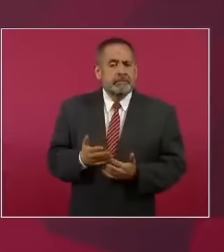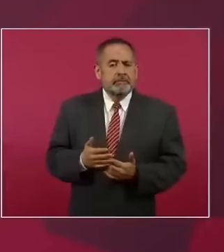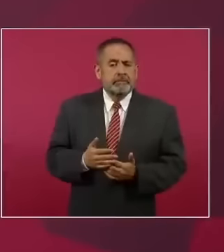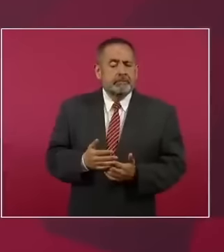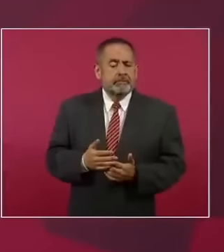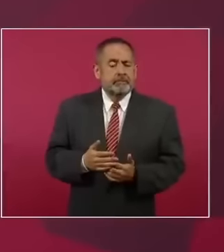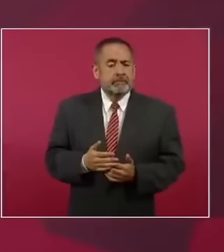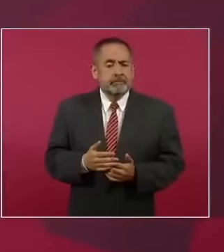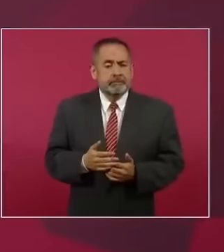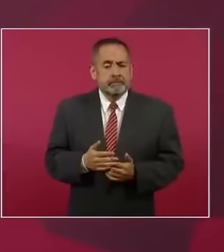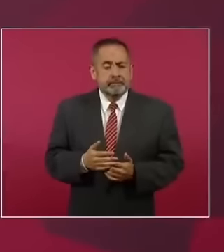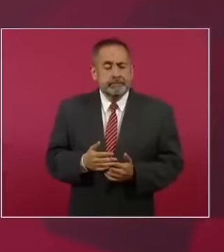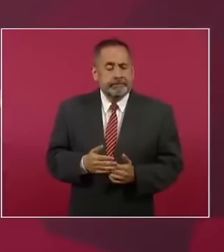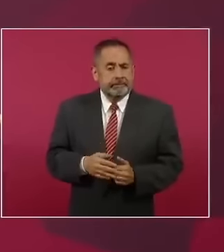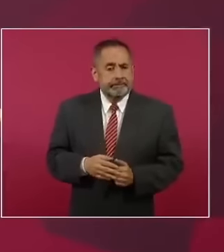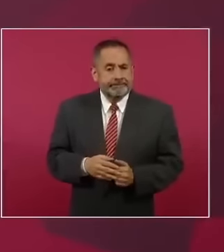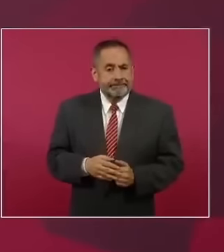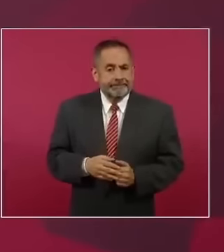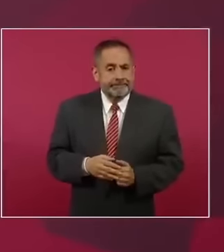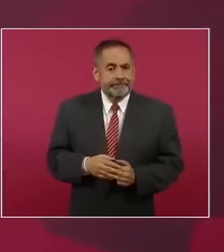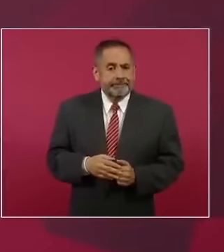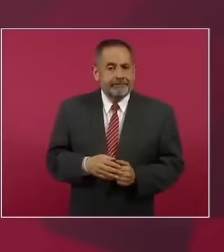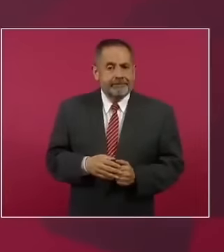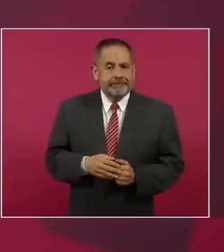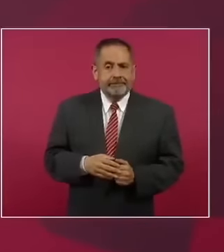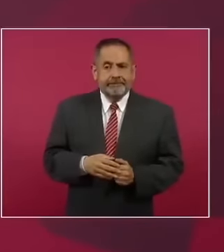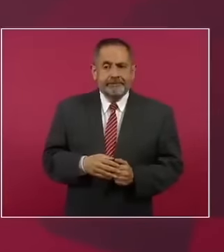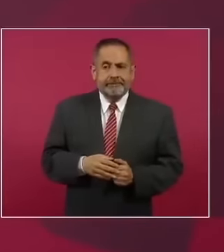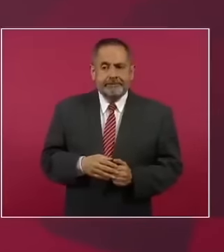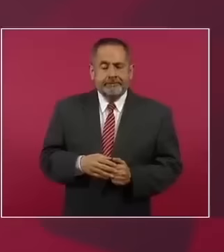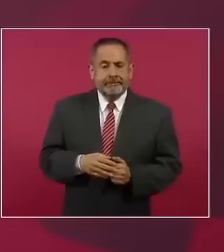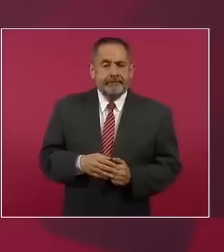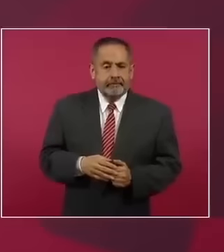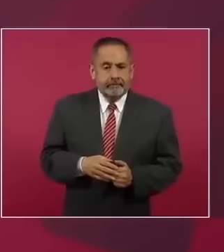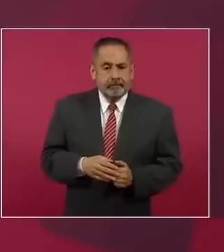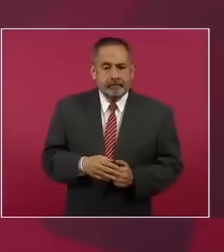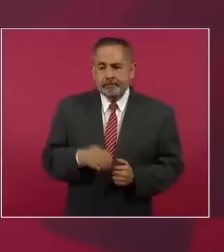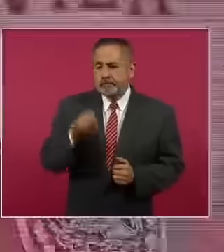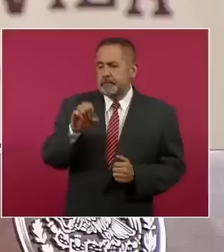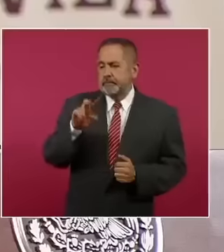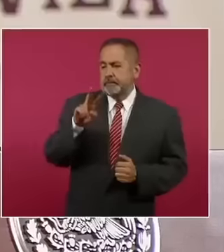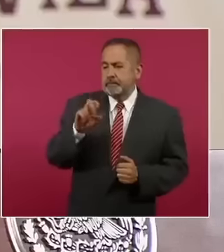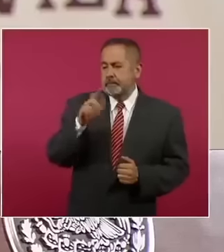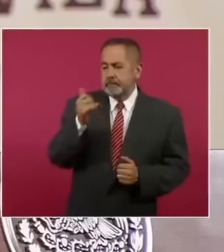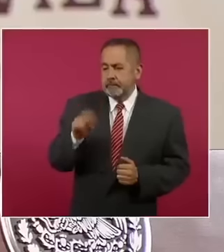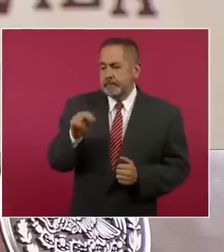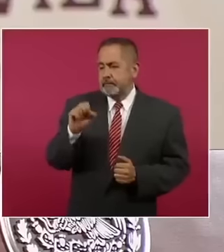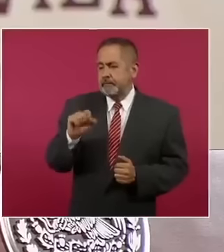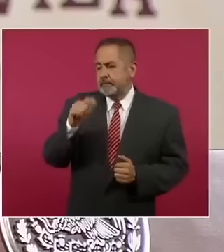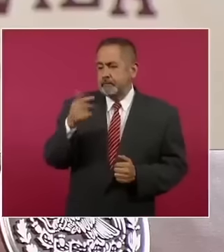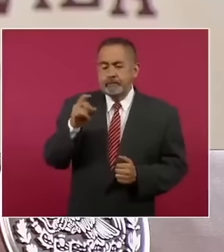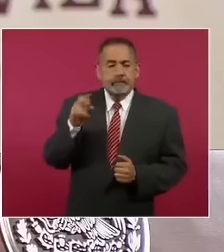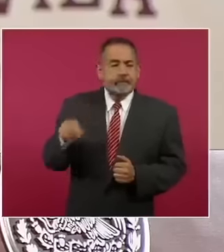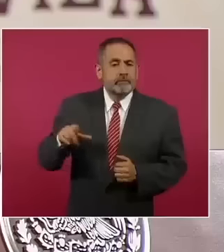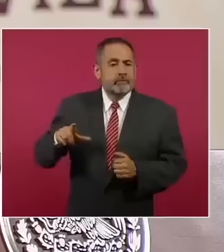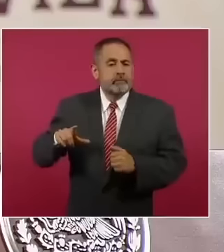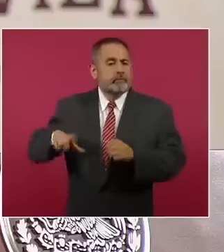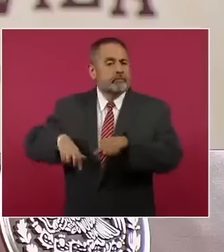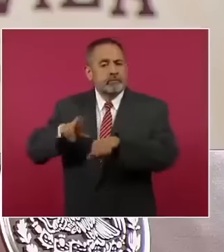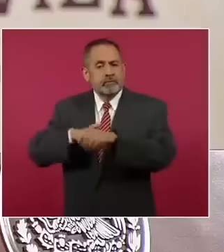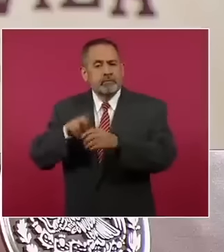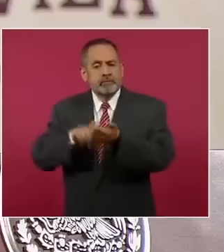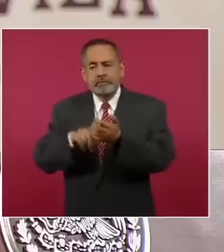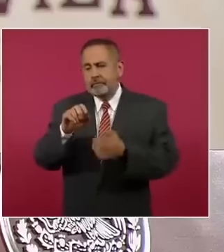de Evelyn Salgado, gobernadora de Guerrero,